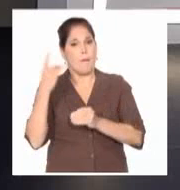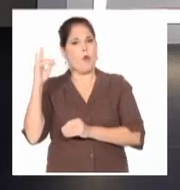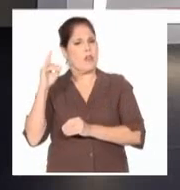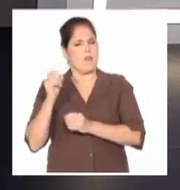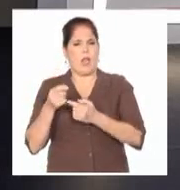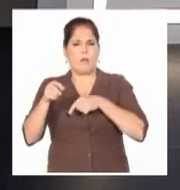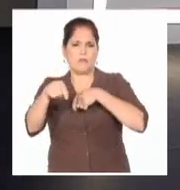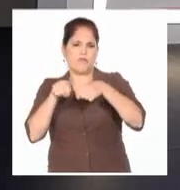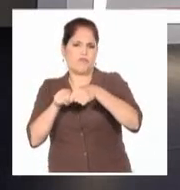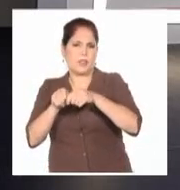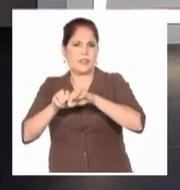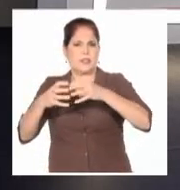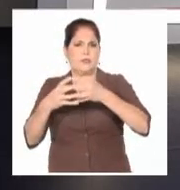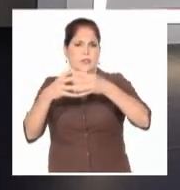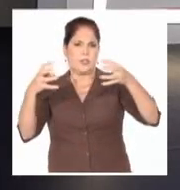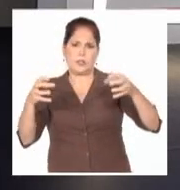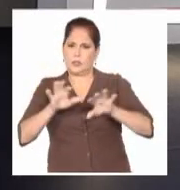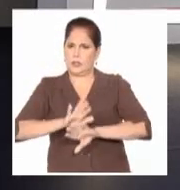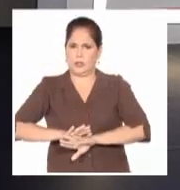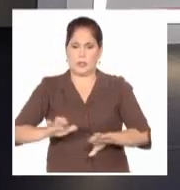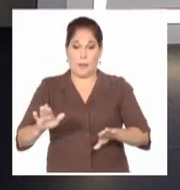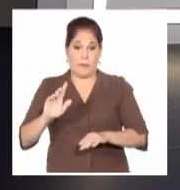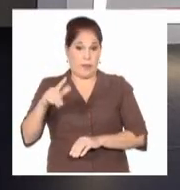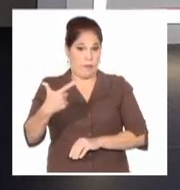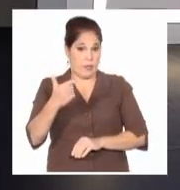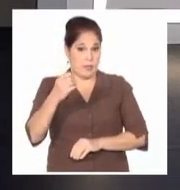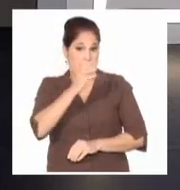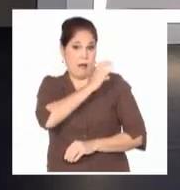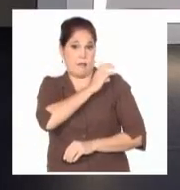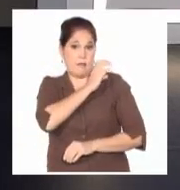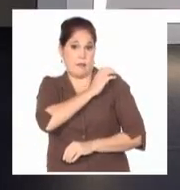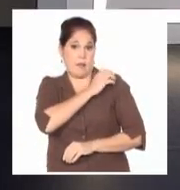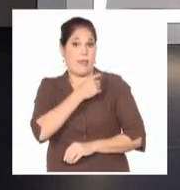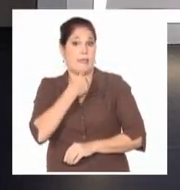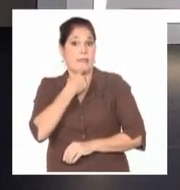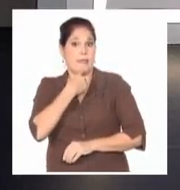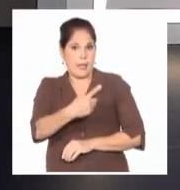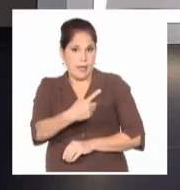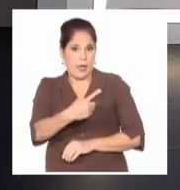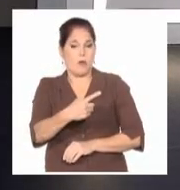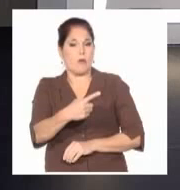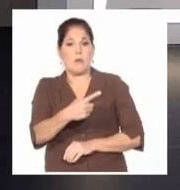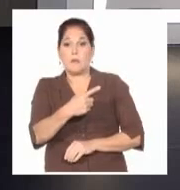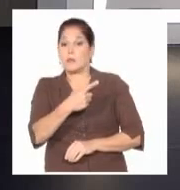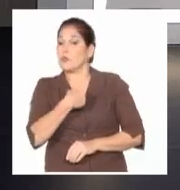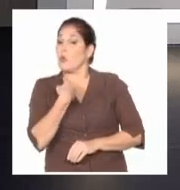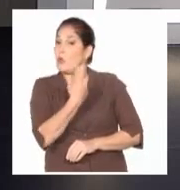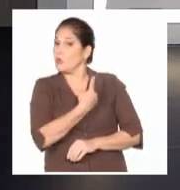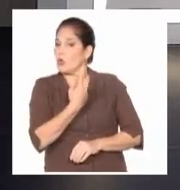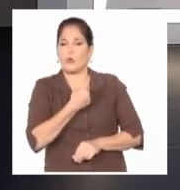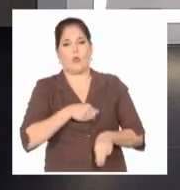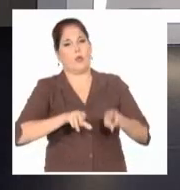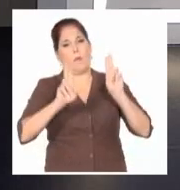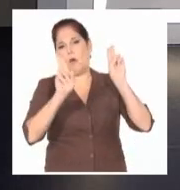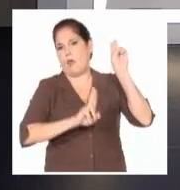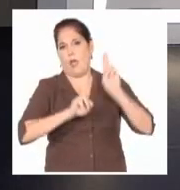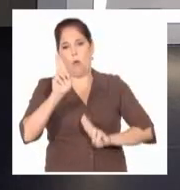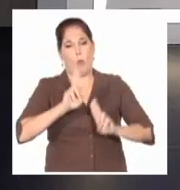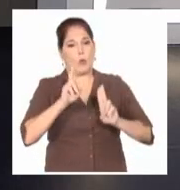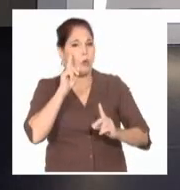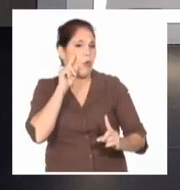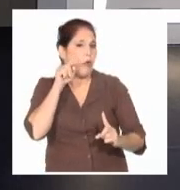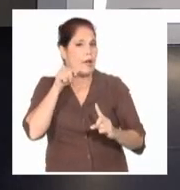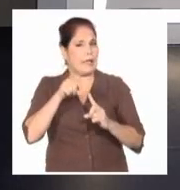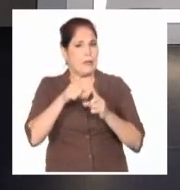Presidencia Boliviana, Mariana La Prada, y el vicecanciller Freddy Mamani argumentaron que la medida es consecuente con los principios y propósitos